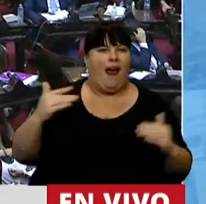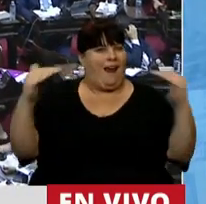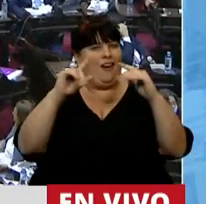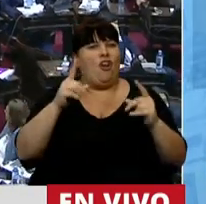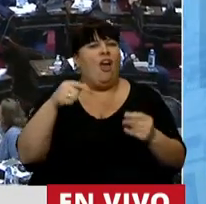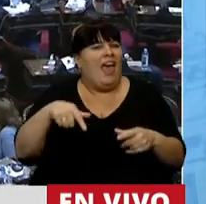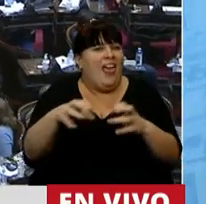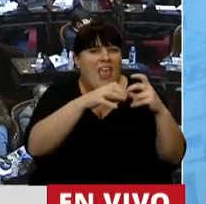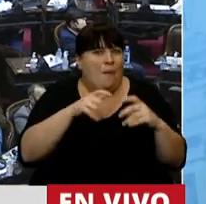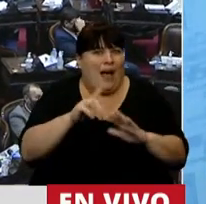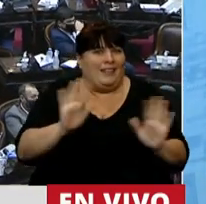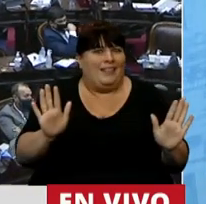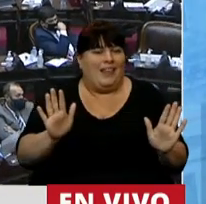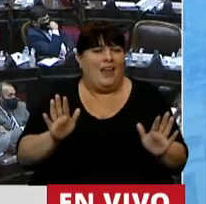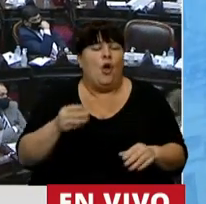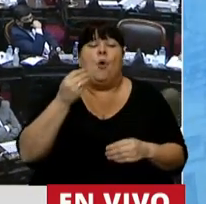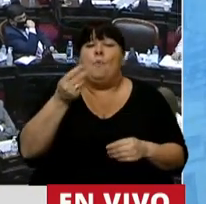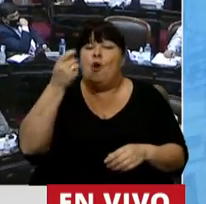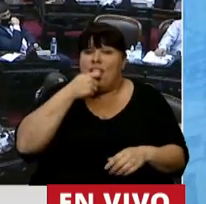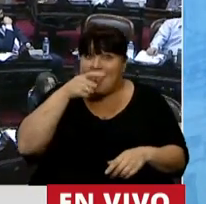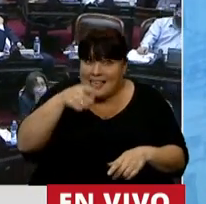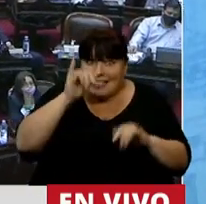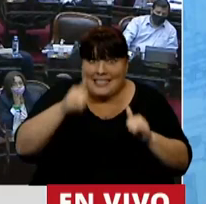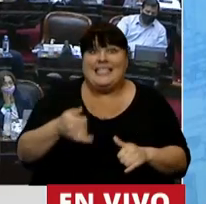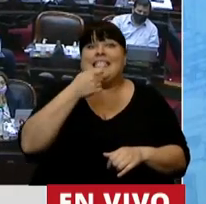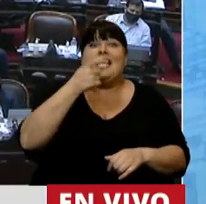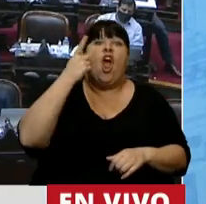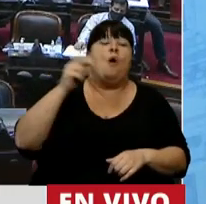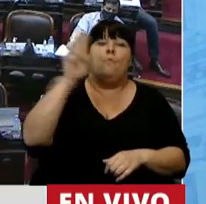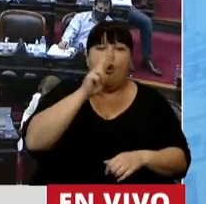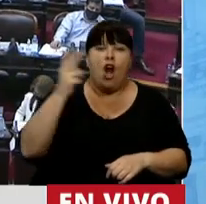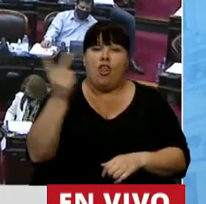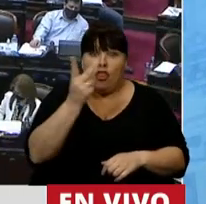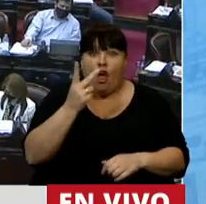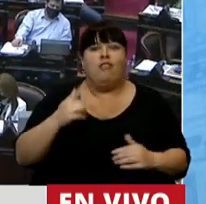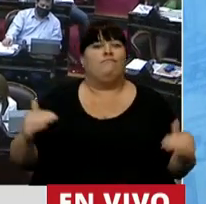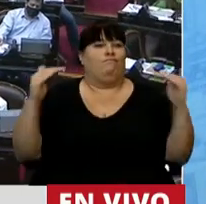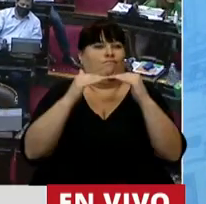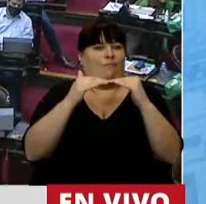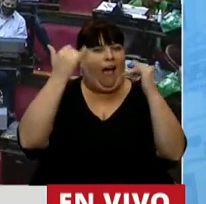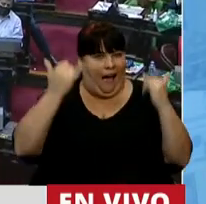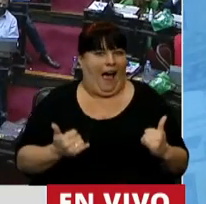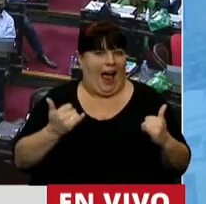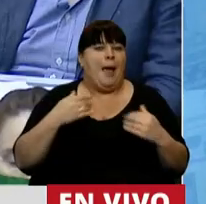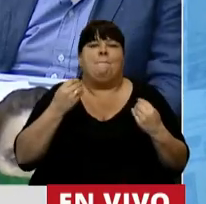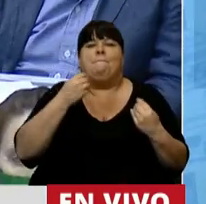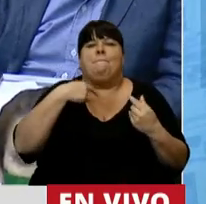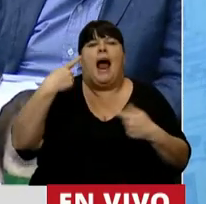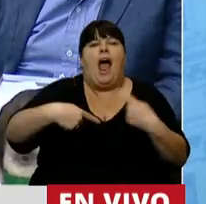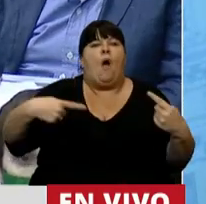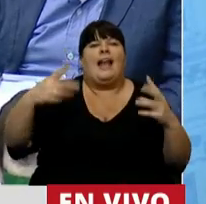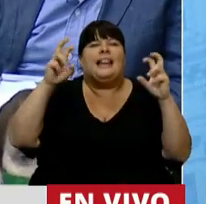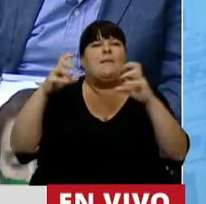debate no existiría. Porque entonces sí, hombres y mujeres estaríamos en un plano de igualdad para cualquier